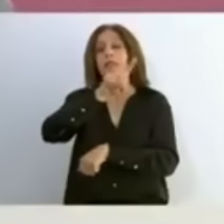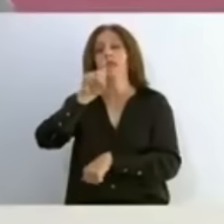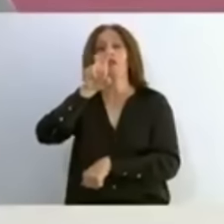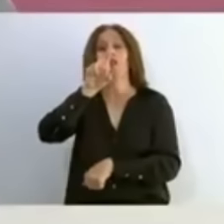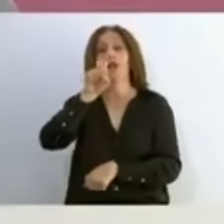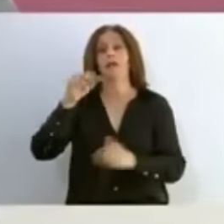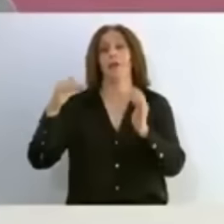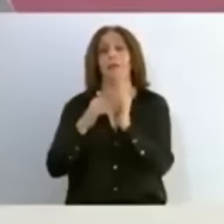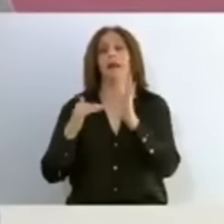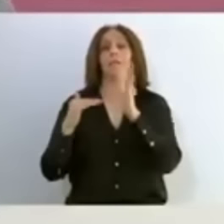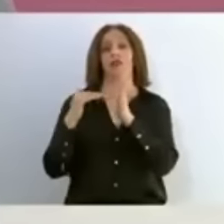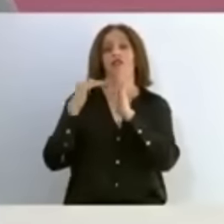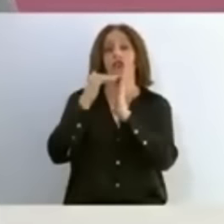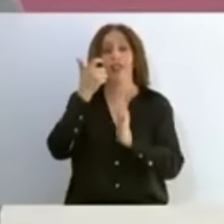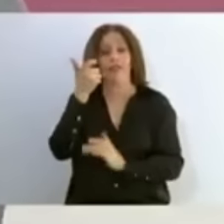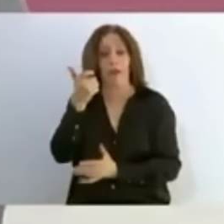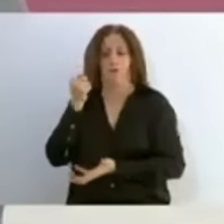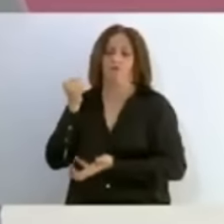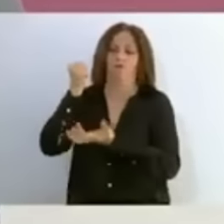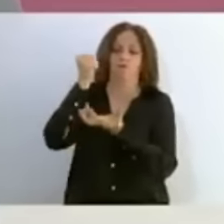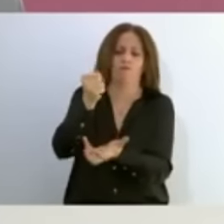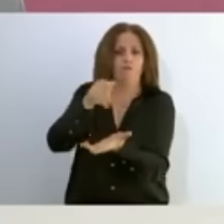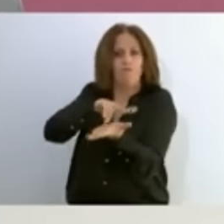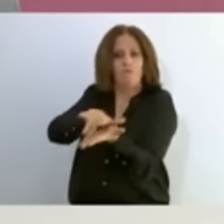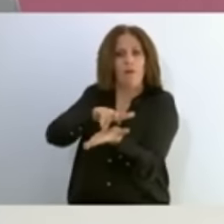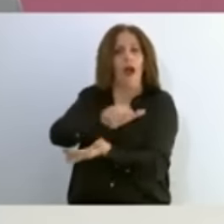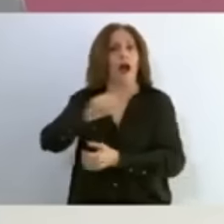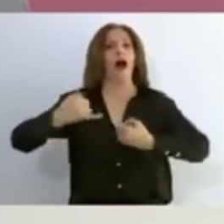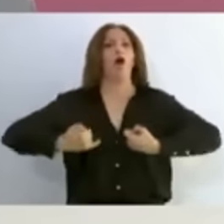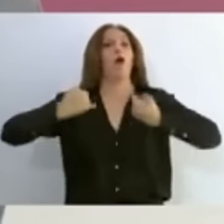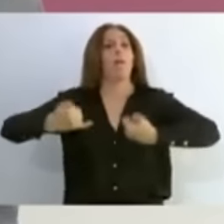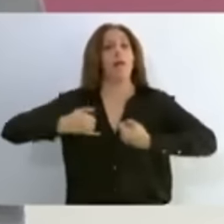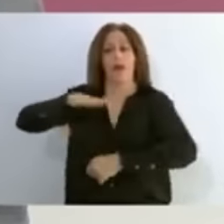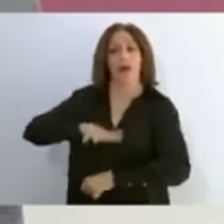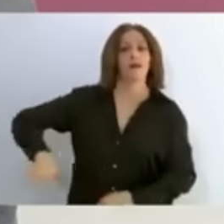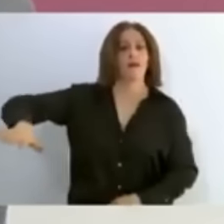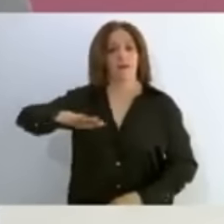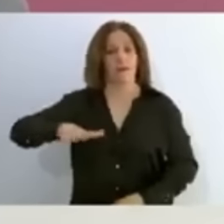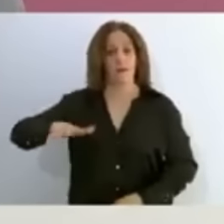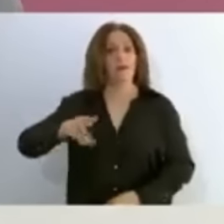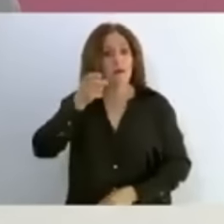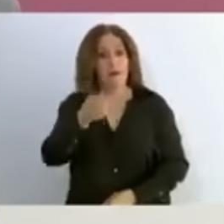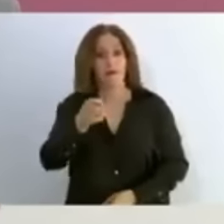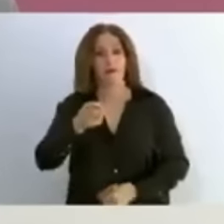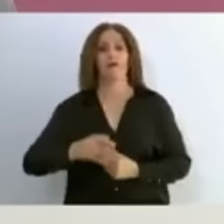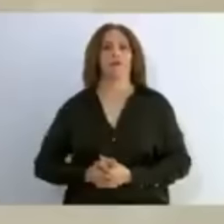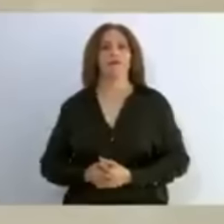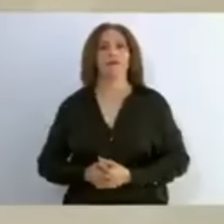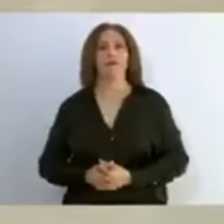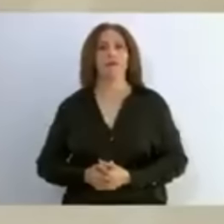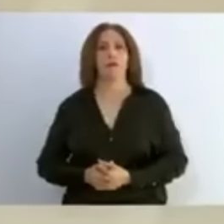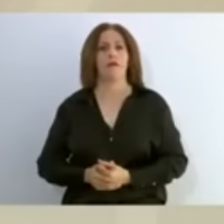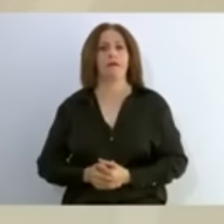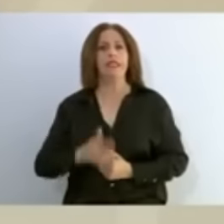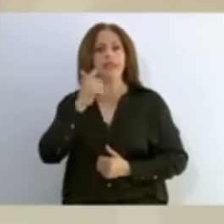millones de pesos de manera directa en la juventud, lo cual contrasta de manera muy clara con los menos de